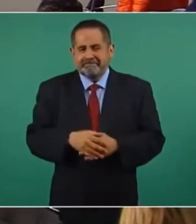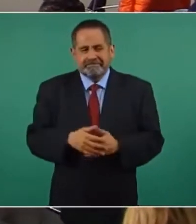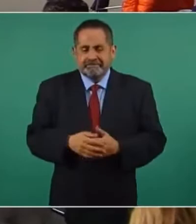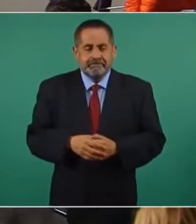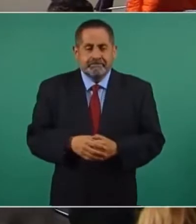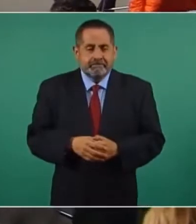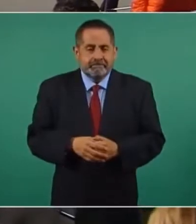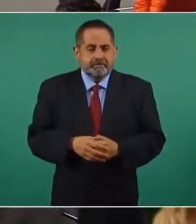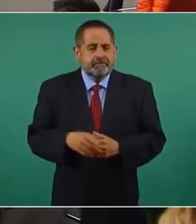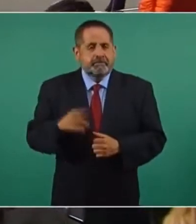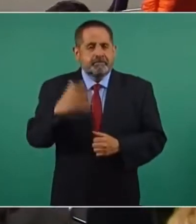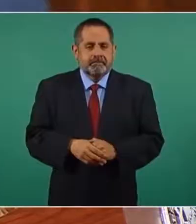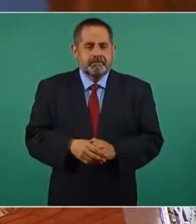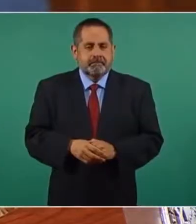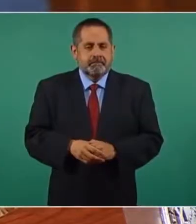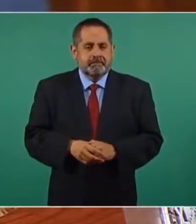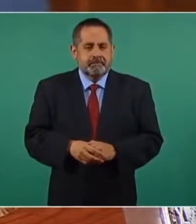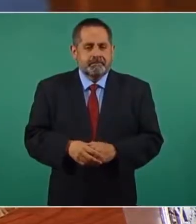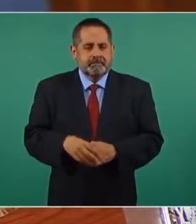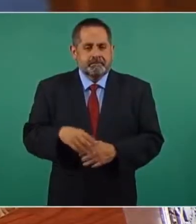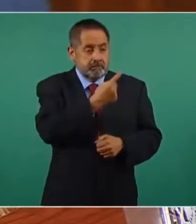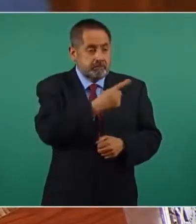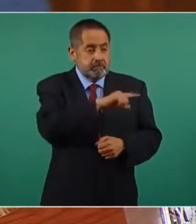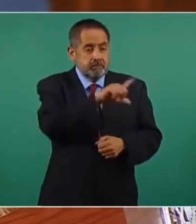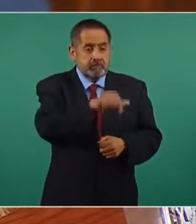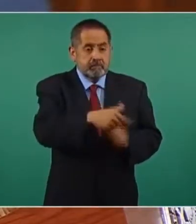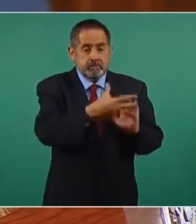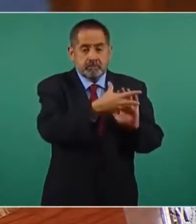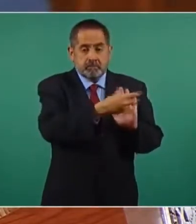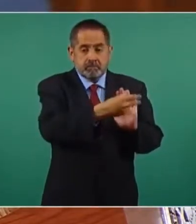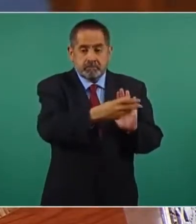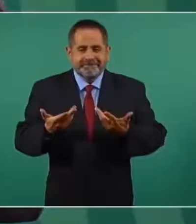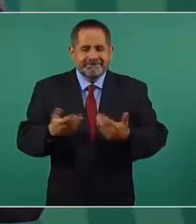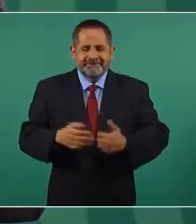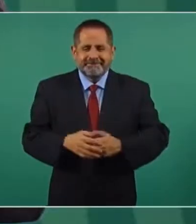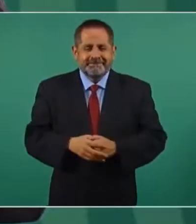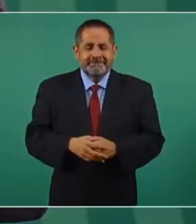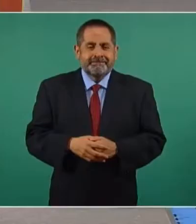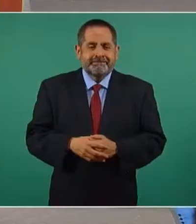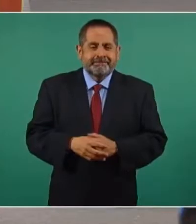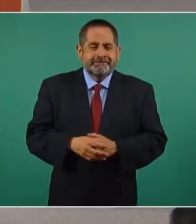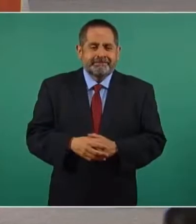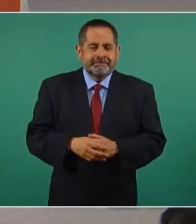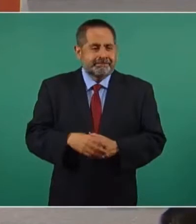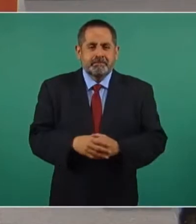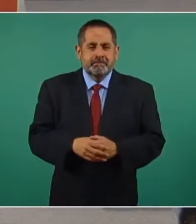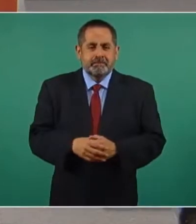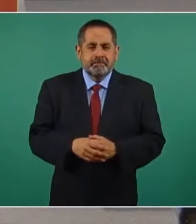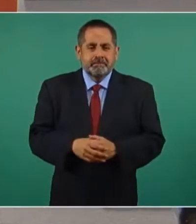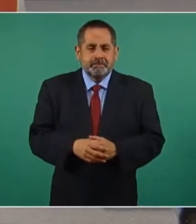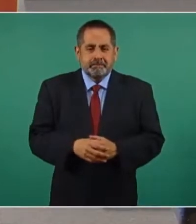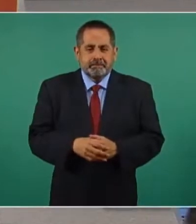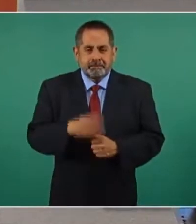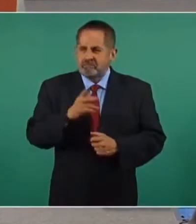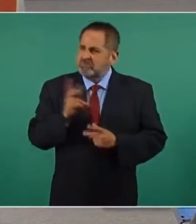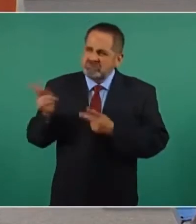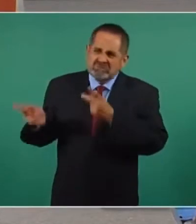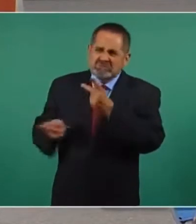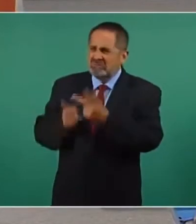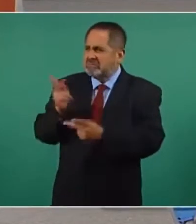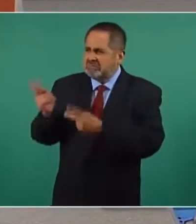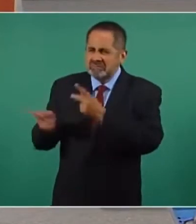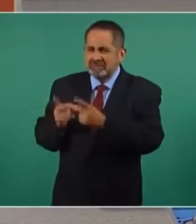Ya ven como parece coro, se ponen todos de acuerdo para cuestionar al gobierno